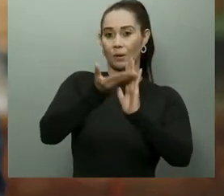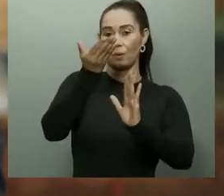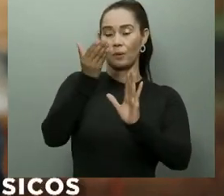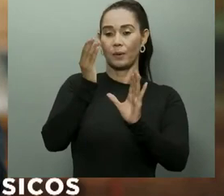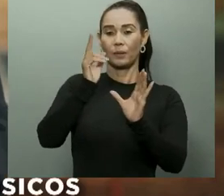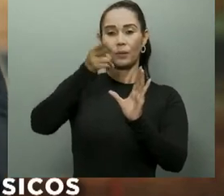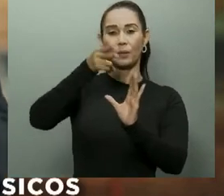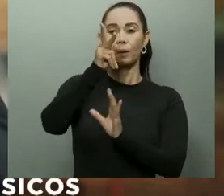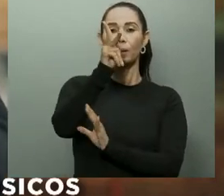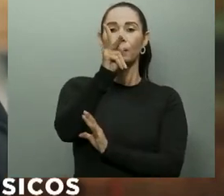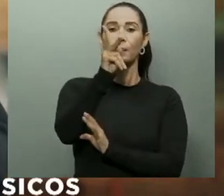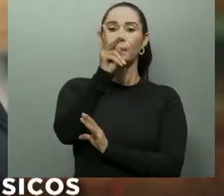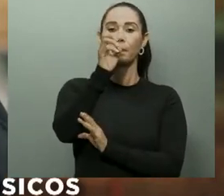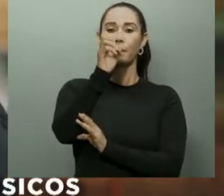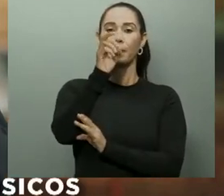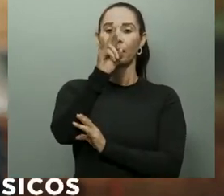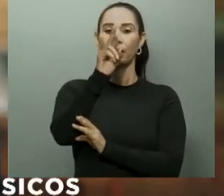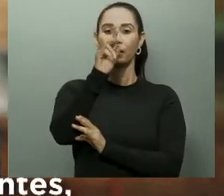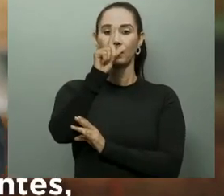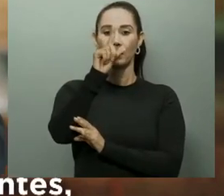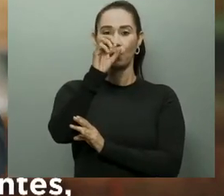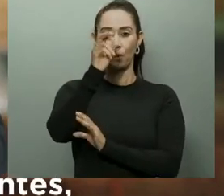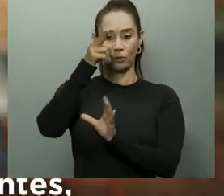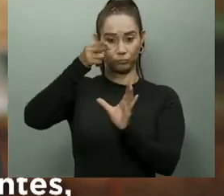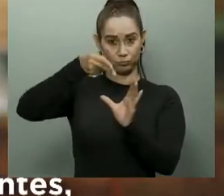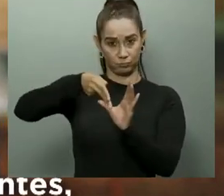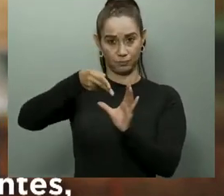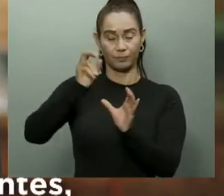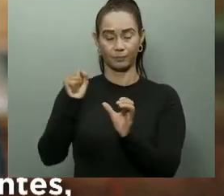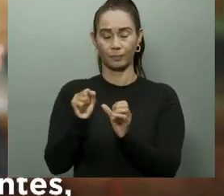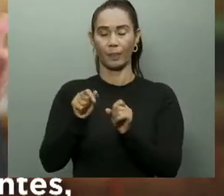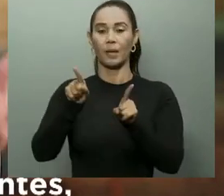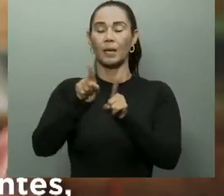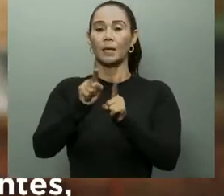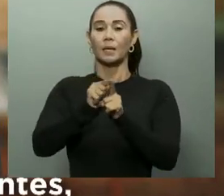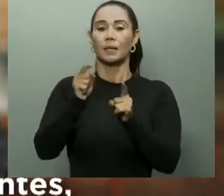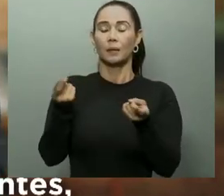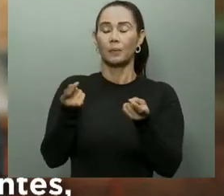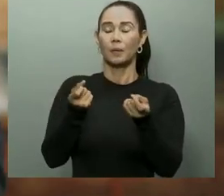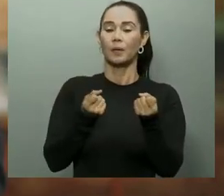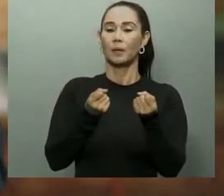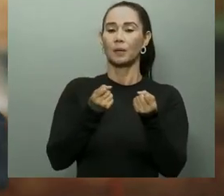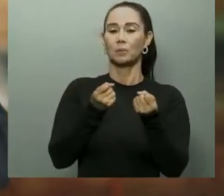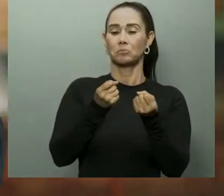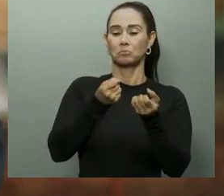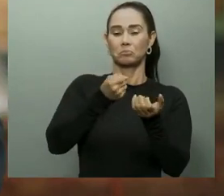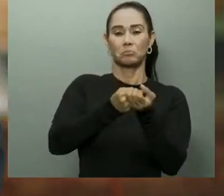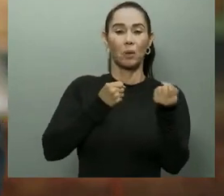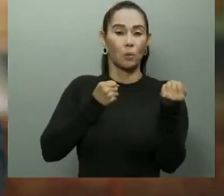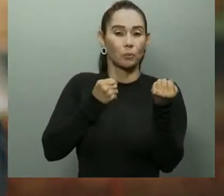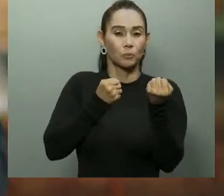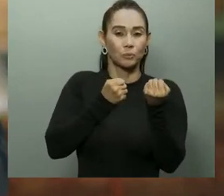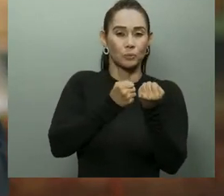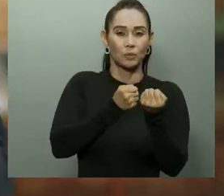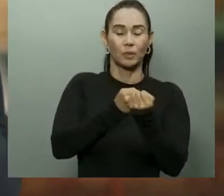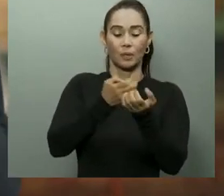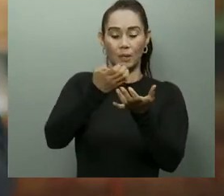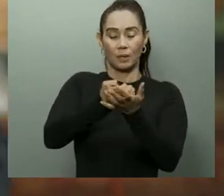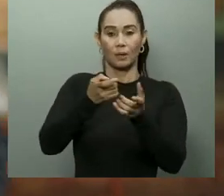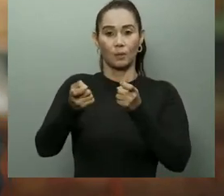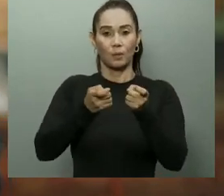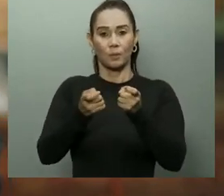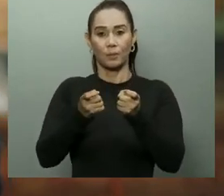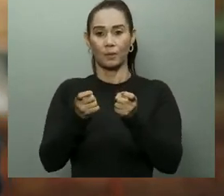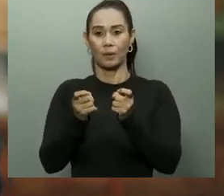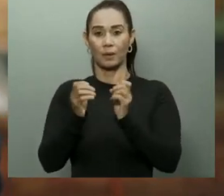petróleo, de los productos de alimentación básicos, de las materias primas para fertilizantes, con el impacto que sostienen las economías